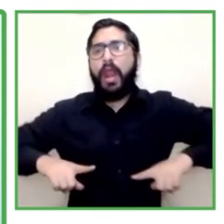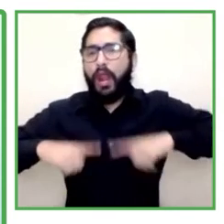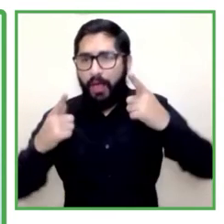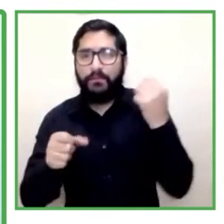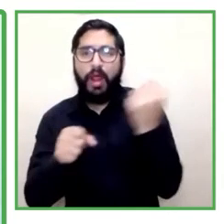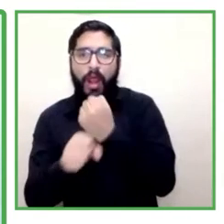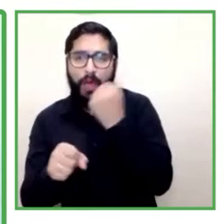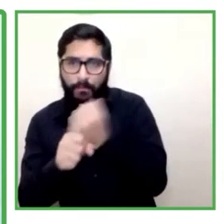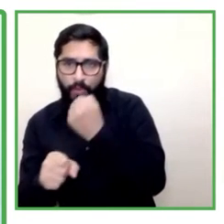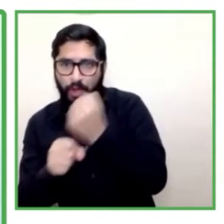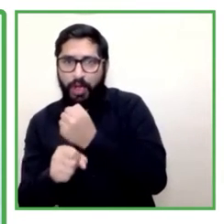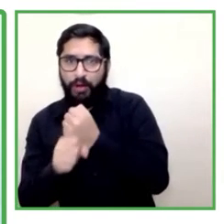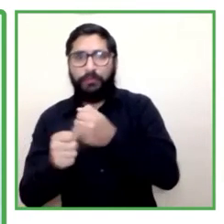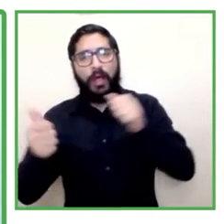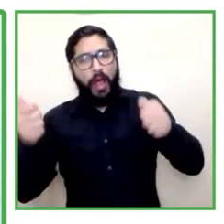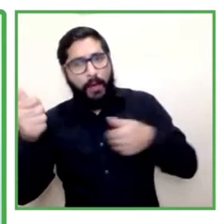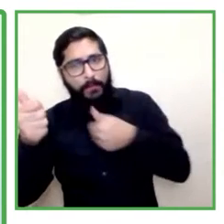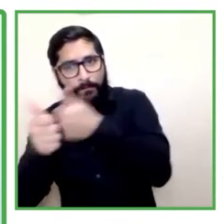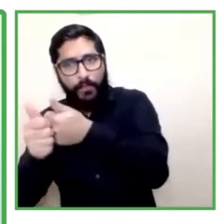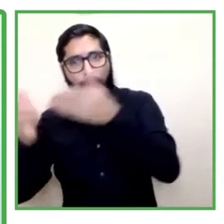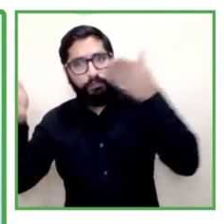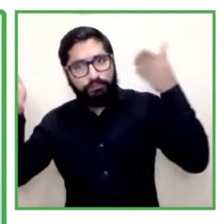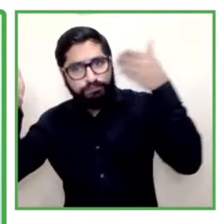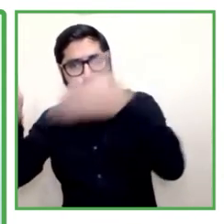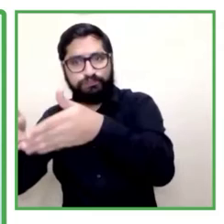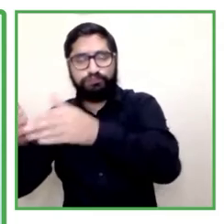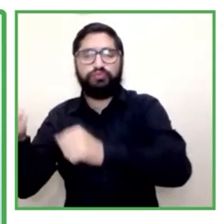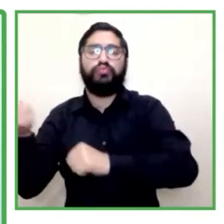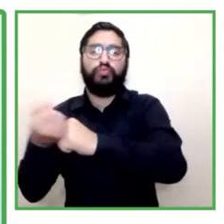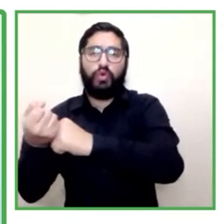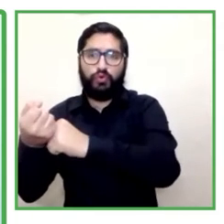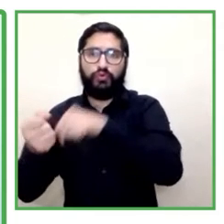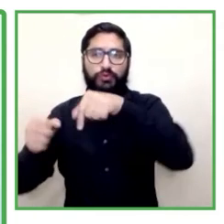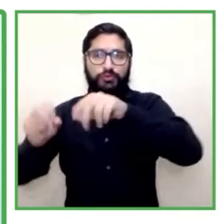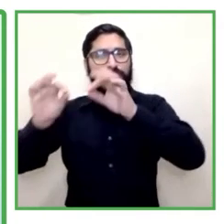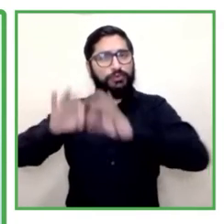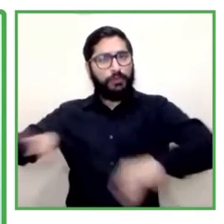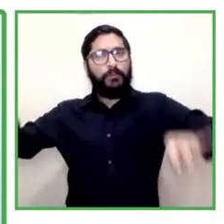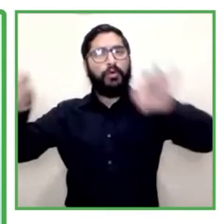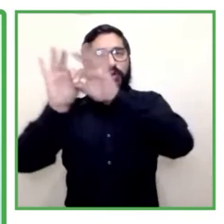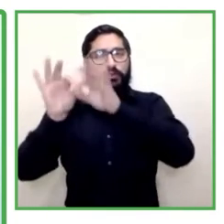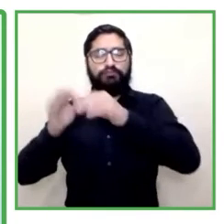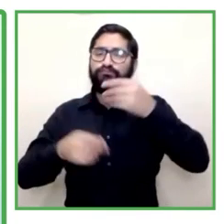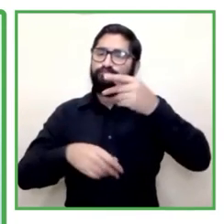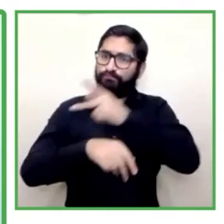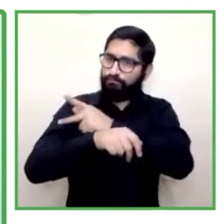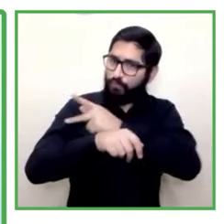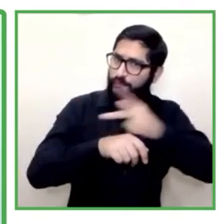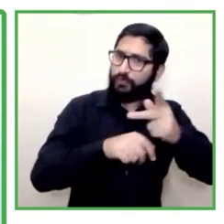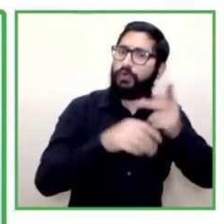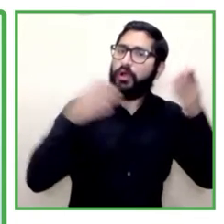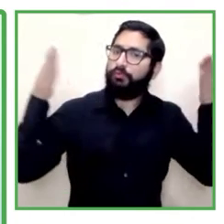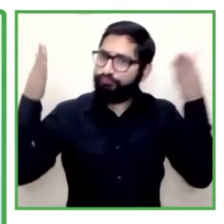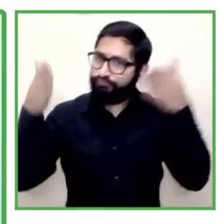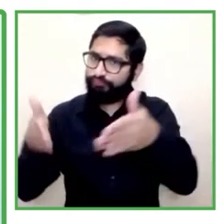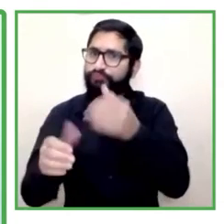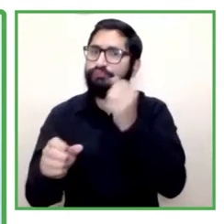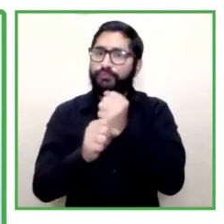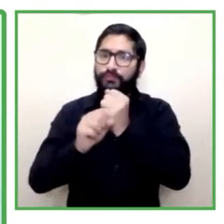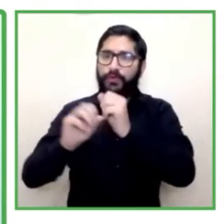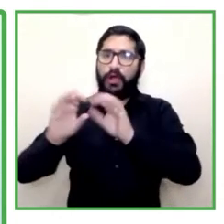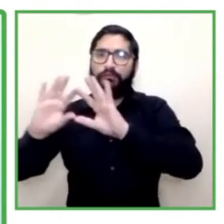intervención especializada del profesional, estamos constantemente trabajando con nuestros organismos ejecutores en las habilidades para la inclusión,